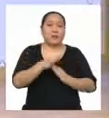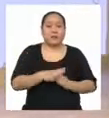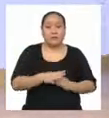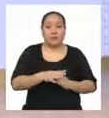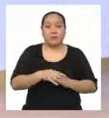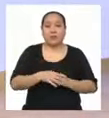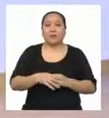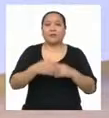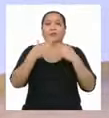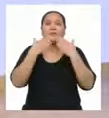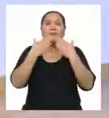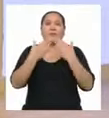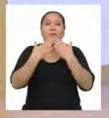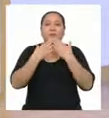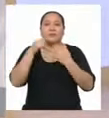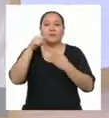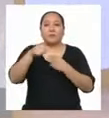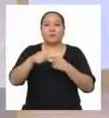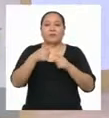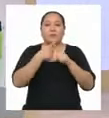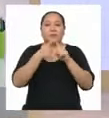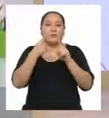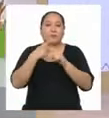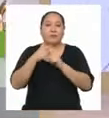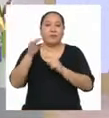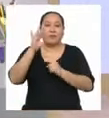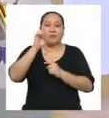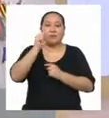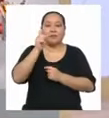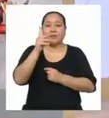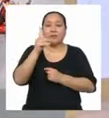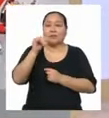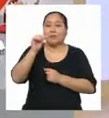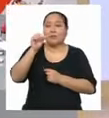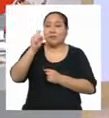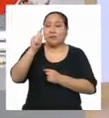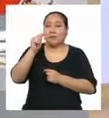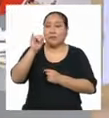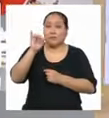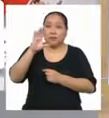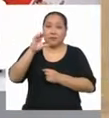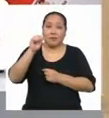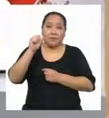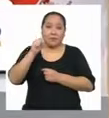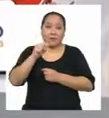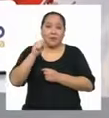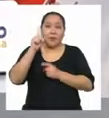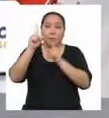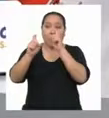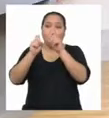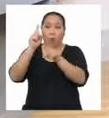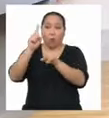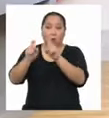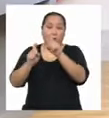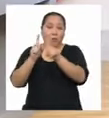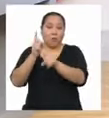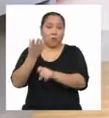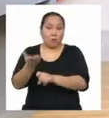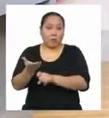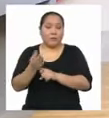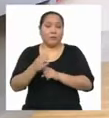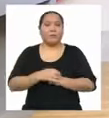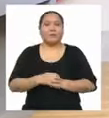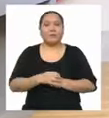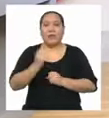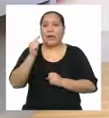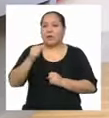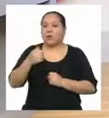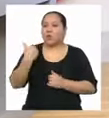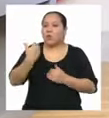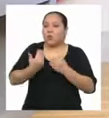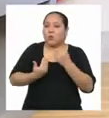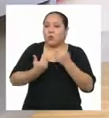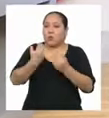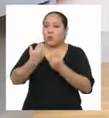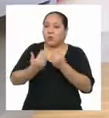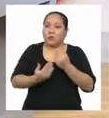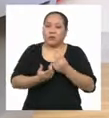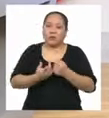discriminación Gracias a las estadísticas Que obtenemos Con una encuesta Ha sido un proceso